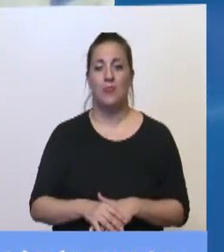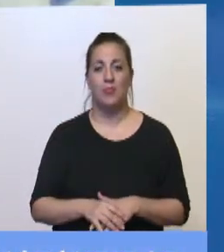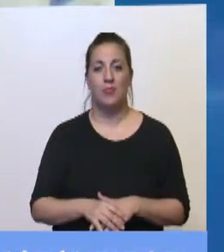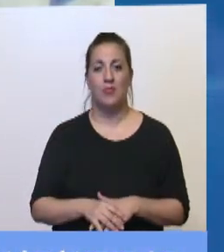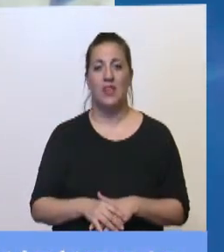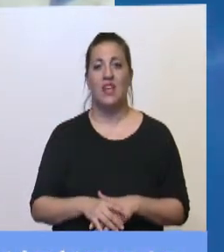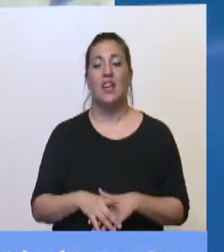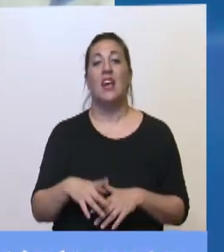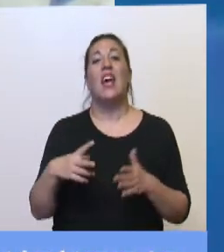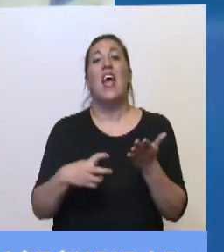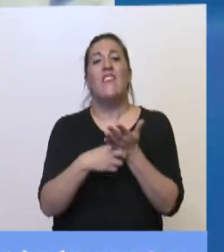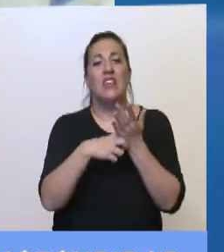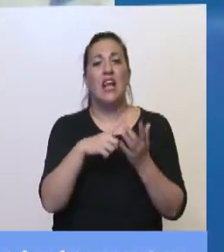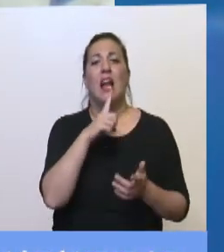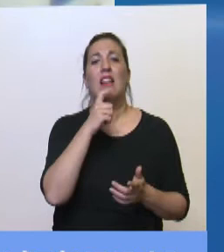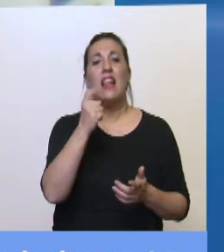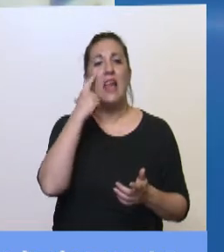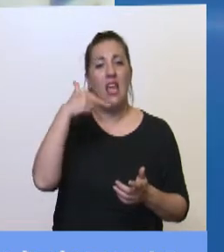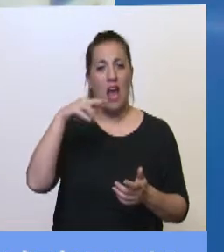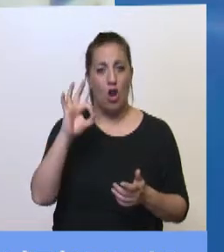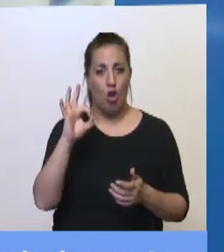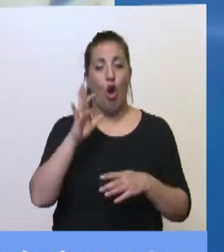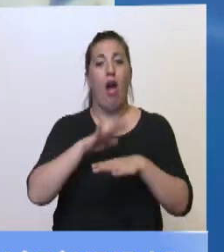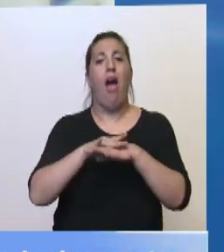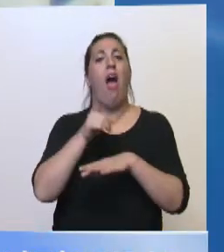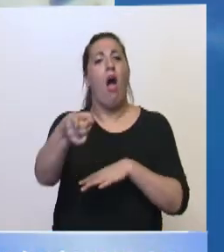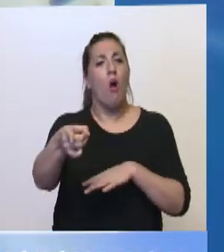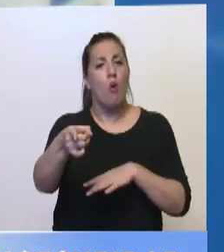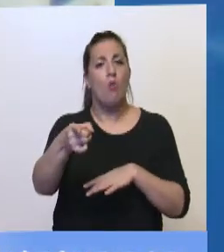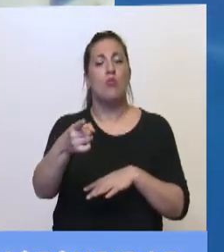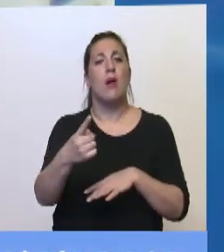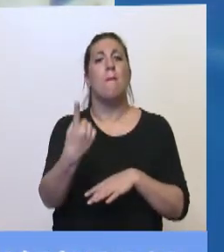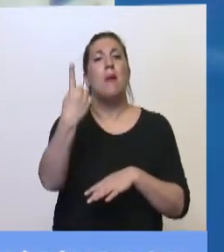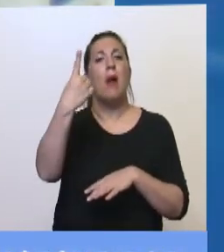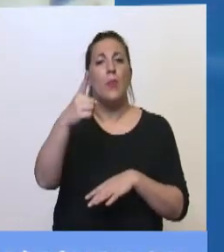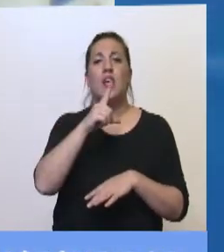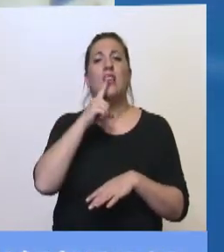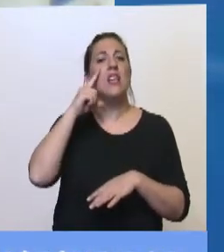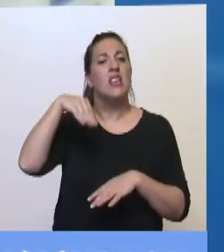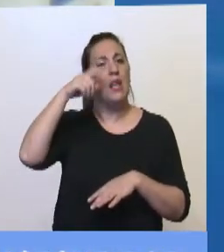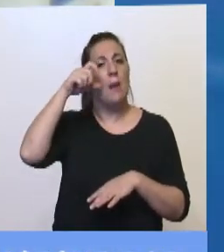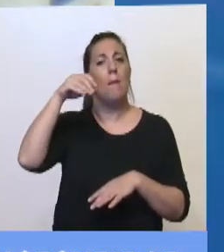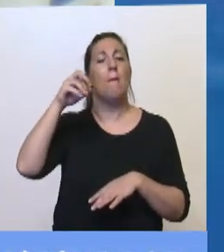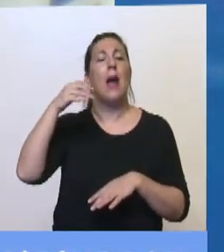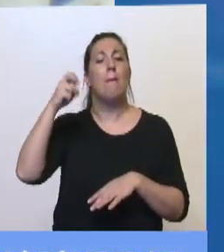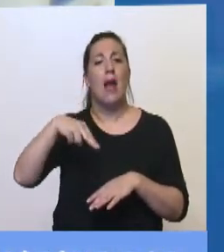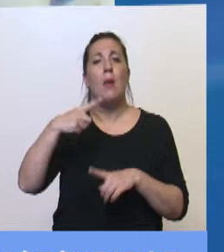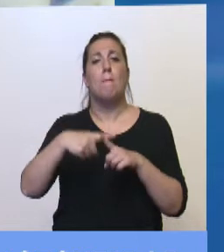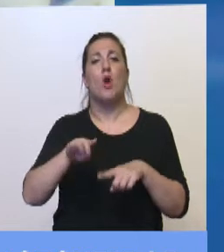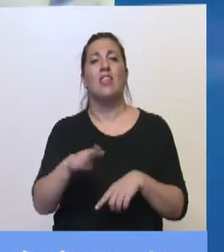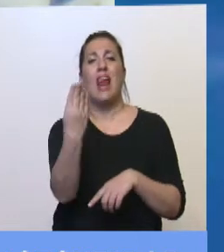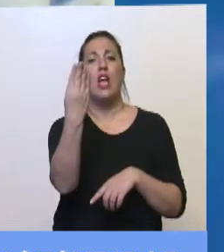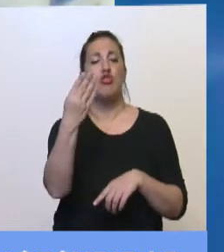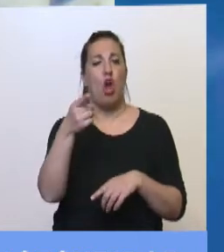el fiscal Eduardo Tallano acusó por primera vez a Timerman de traición a la patria por la firma del